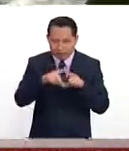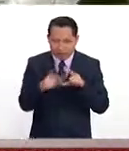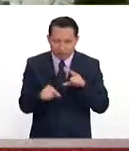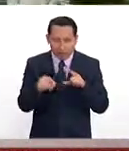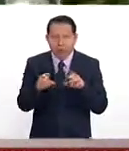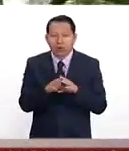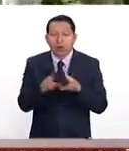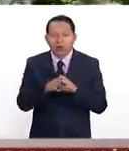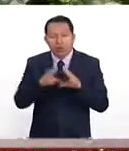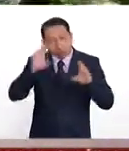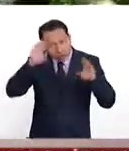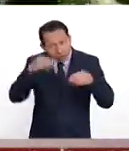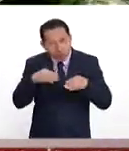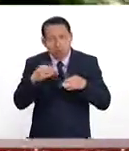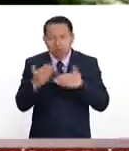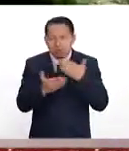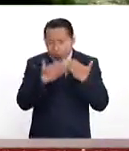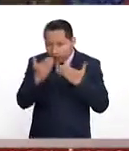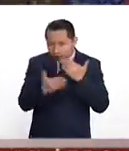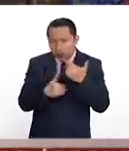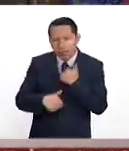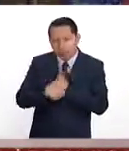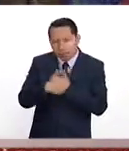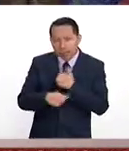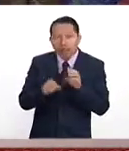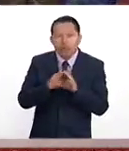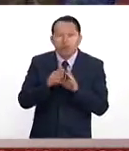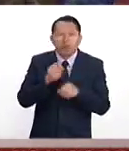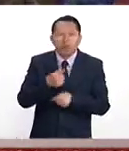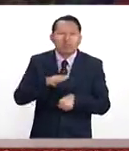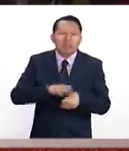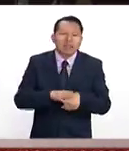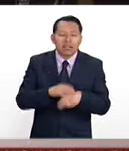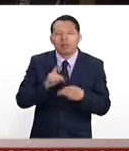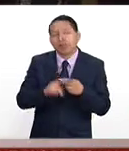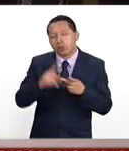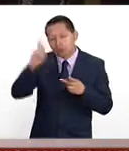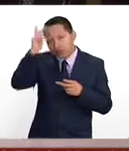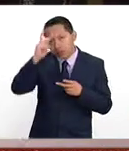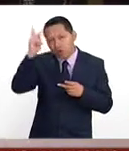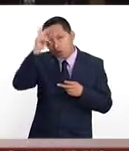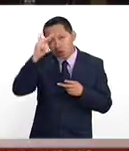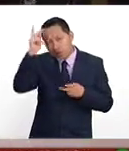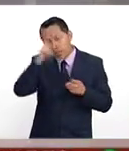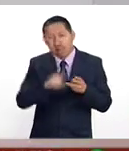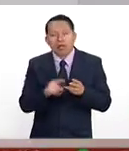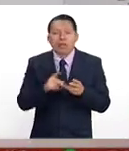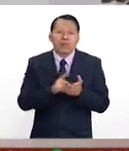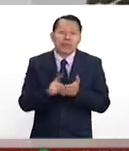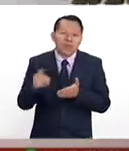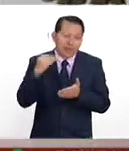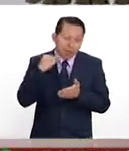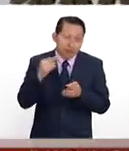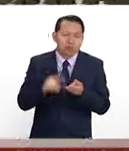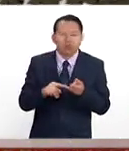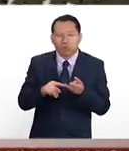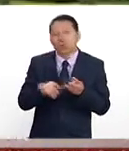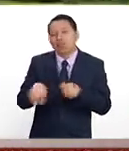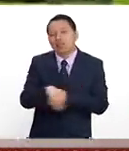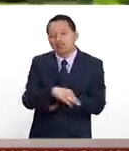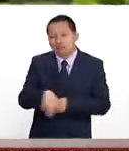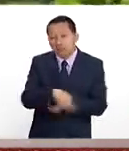estudiando carreras relacionadas con la administración, psicología, derecho, diseño.